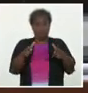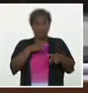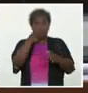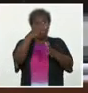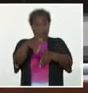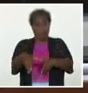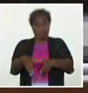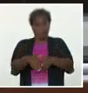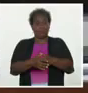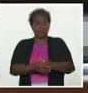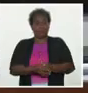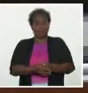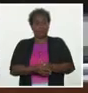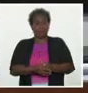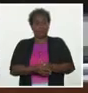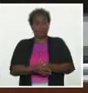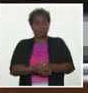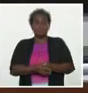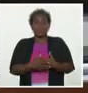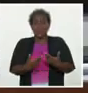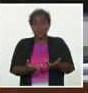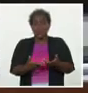y para evitar